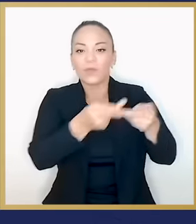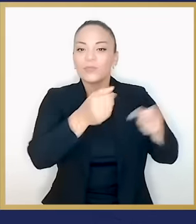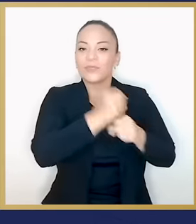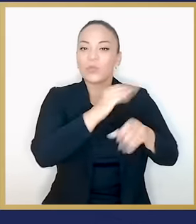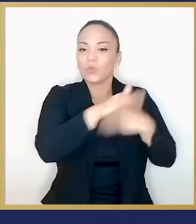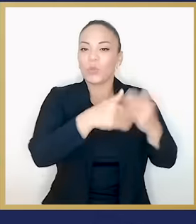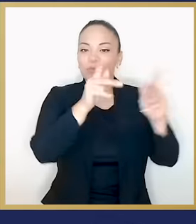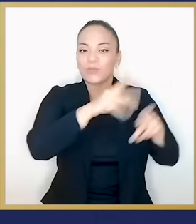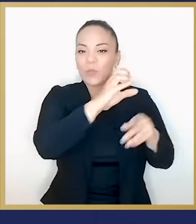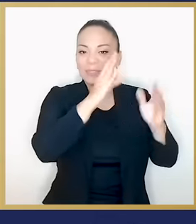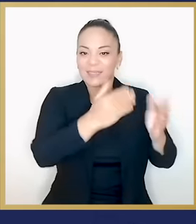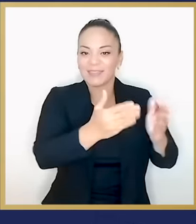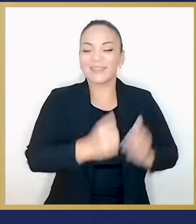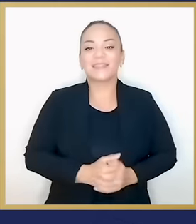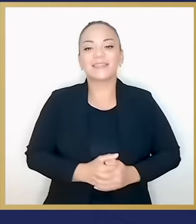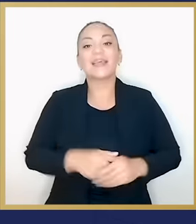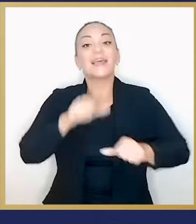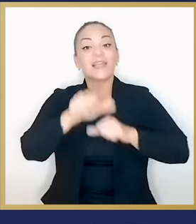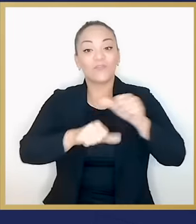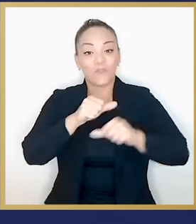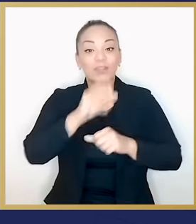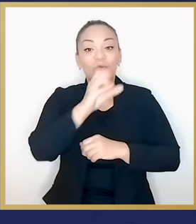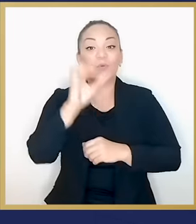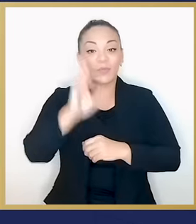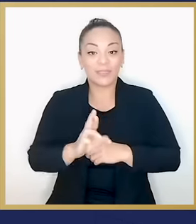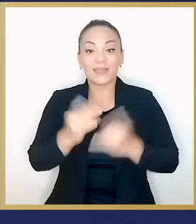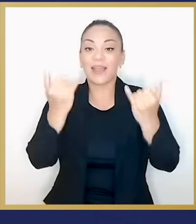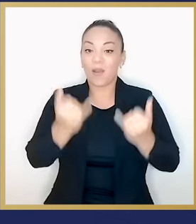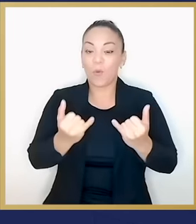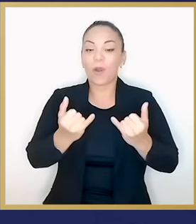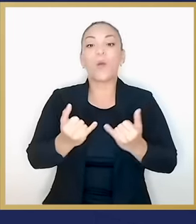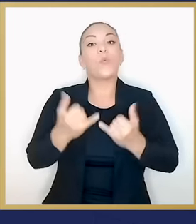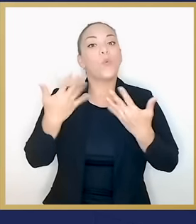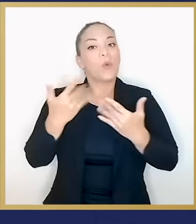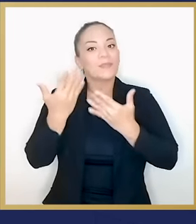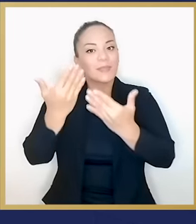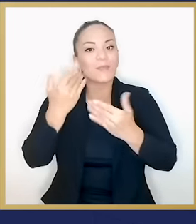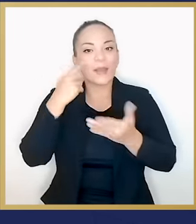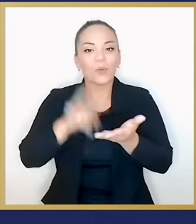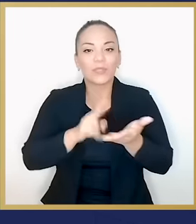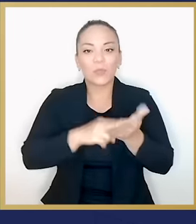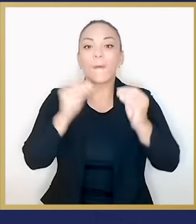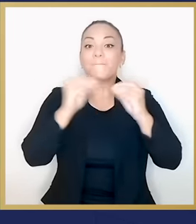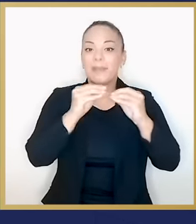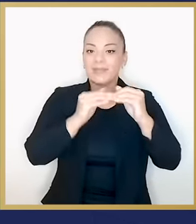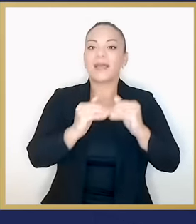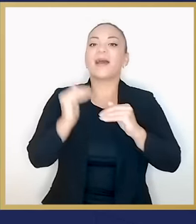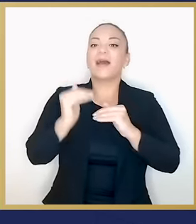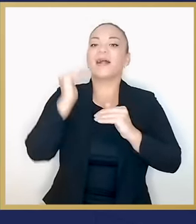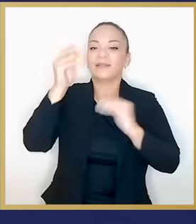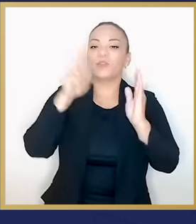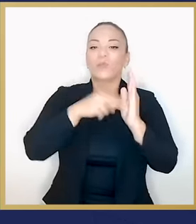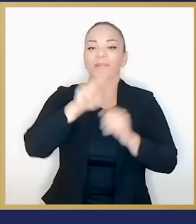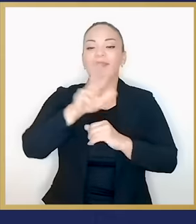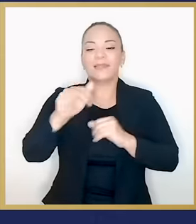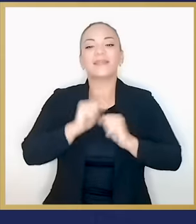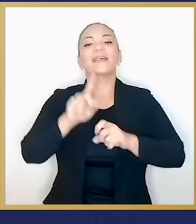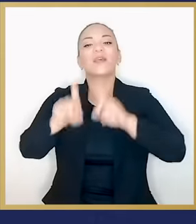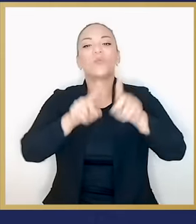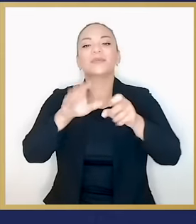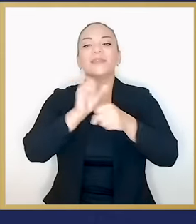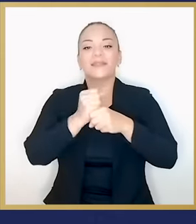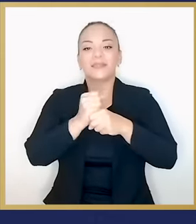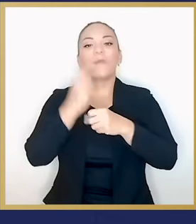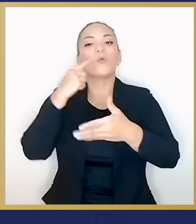costarricianos. Es por estos esfuerzos que Costa Rica es el país con las expectativas de contratación más alta para el último trimestre del año 23, según la encuesta